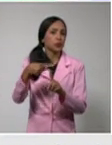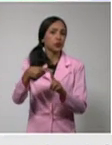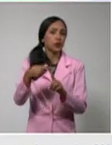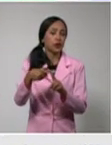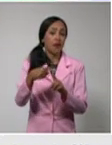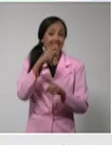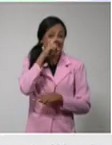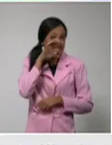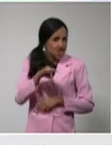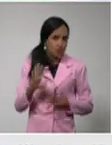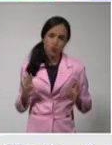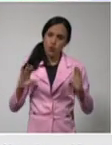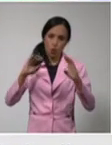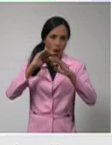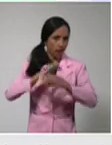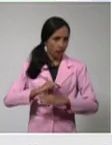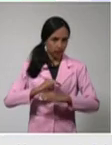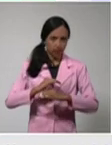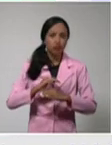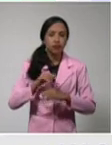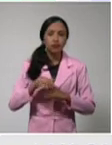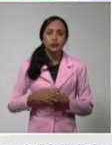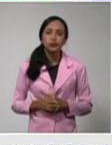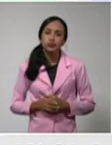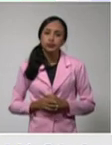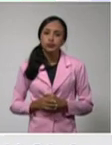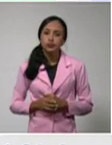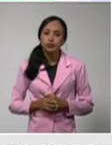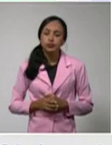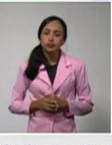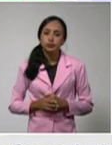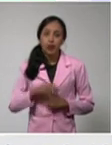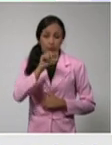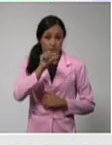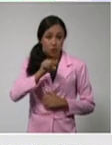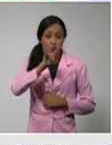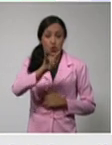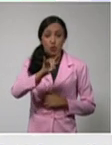pediátricas. De los 94 que se diagnostican ayer,